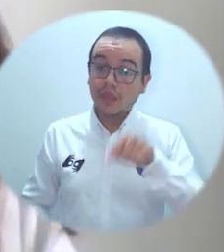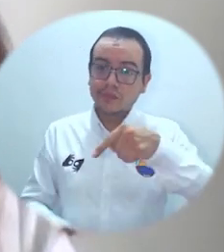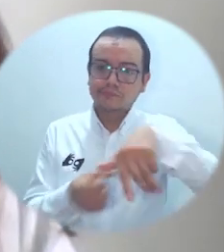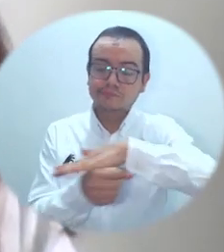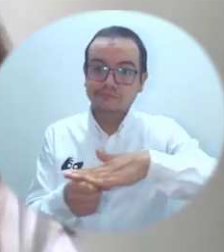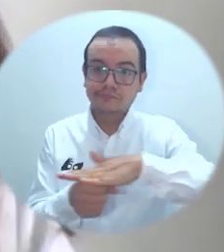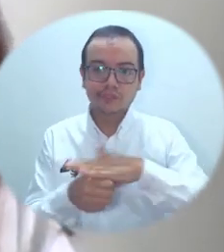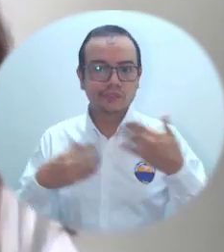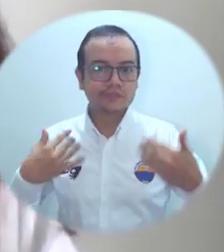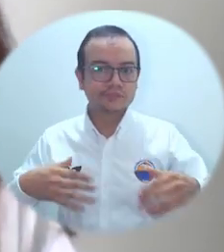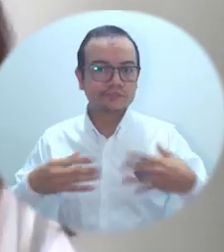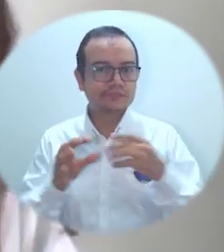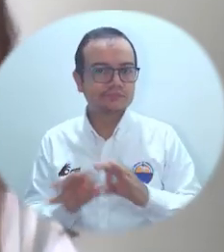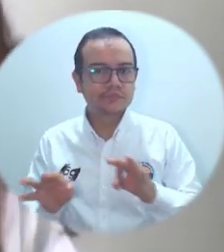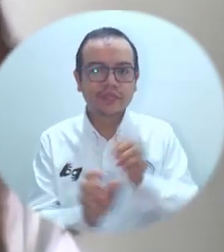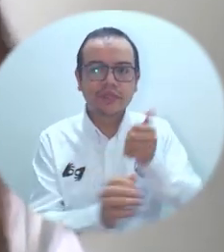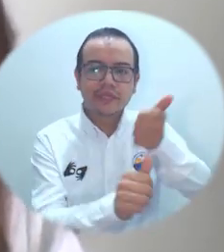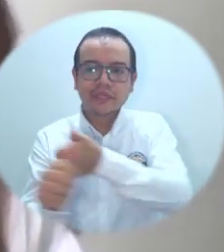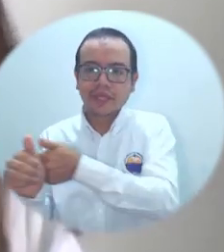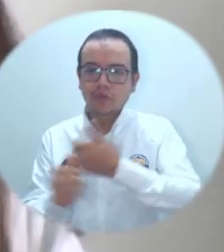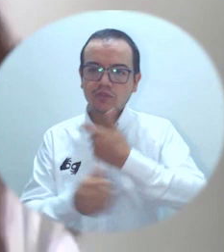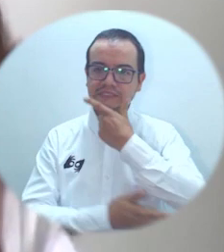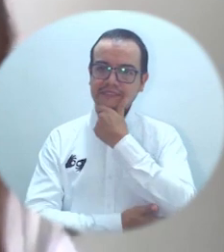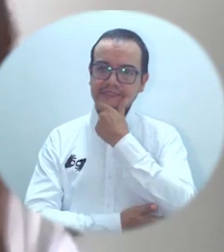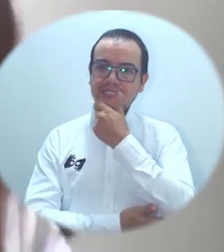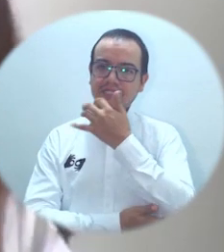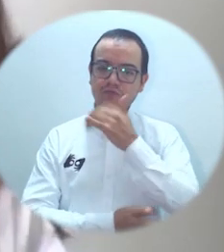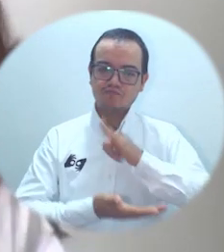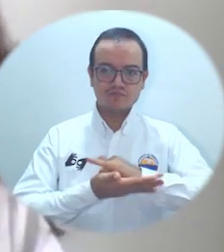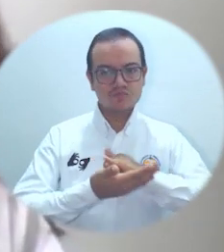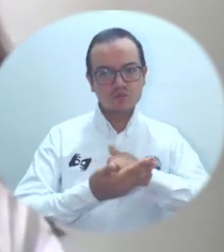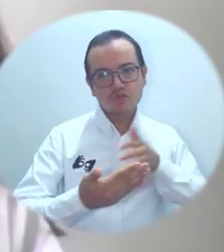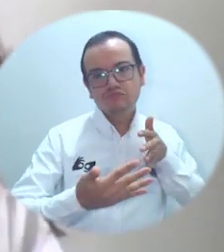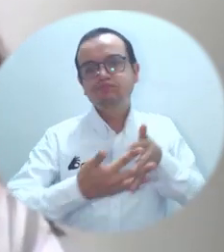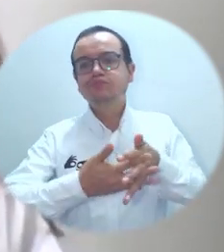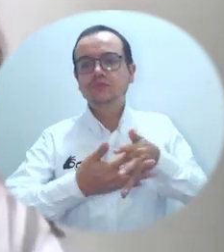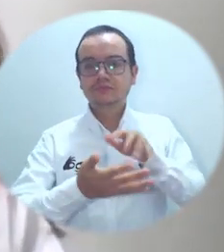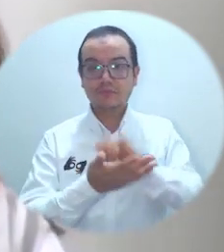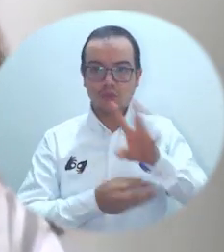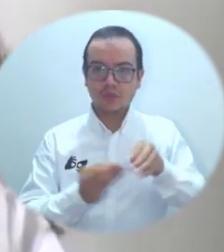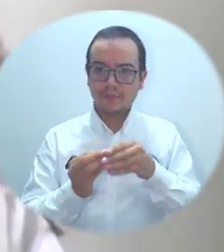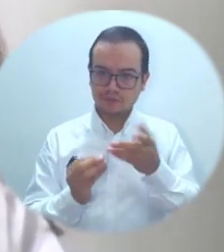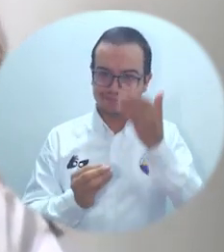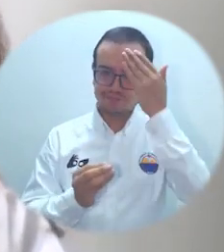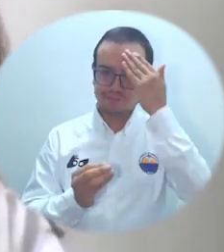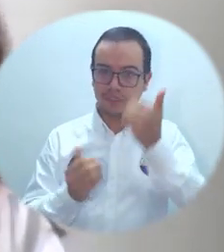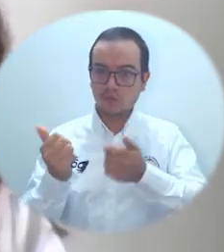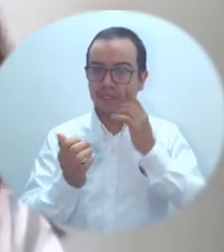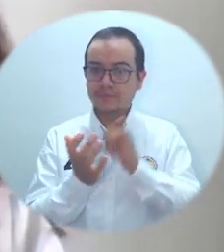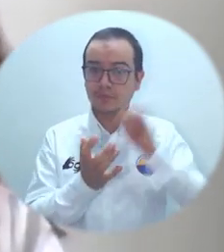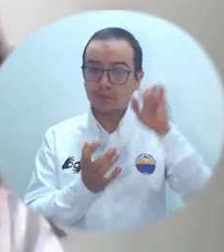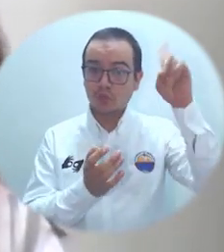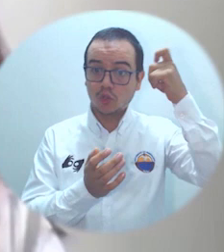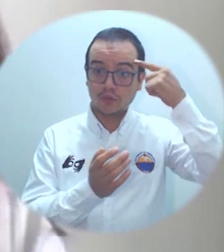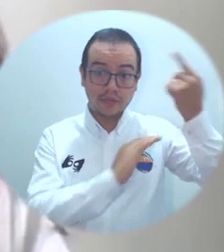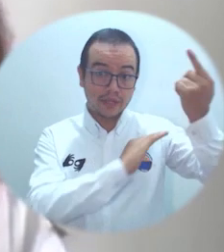todos nosotros como equipo, como sinergia y a sabiendas de las políticas establecidas por el actual gobierno, las cuales enmarcan en